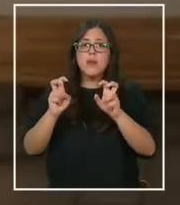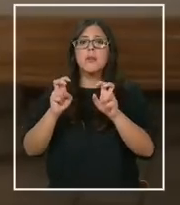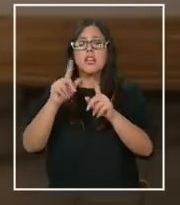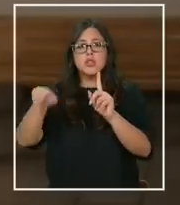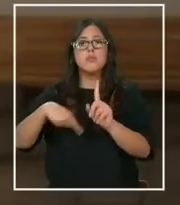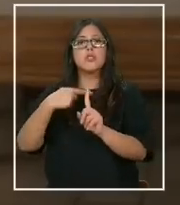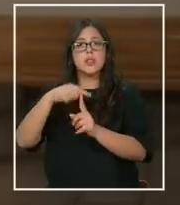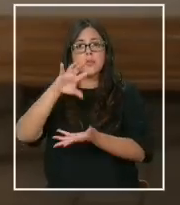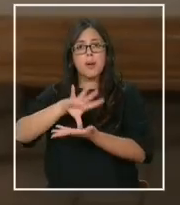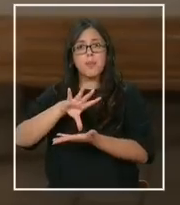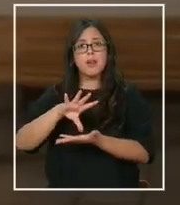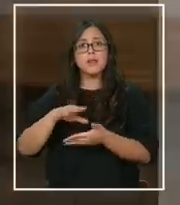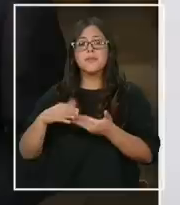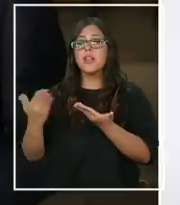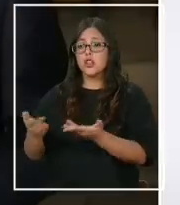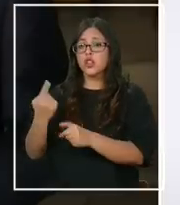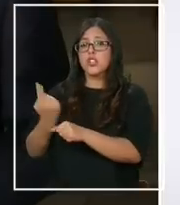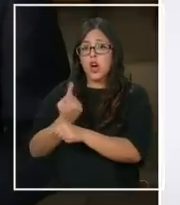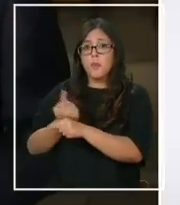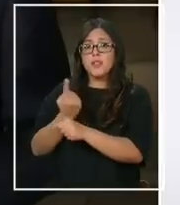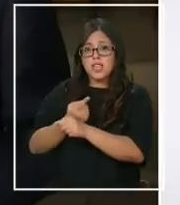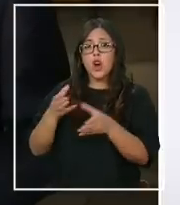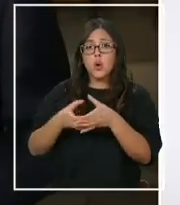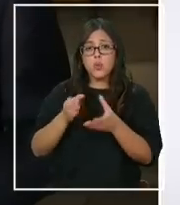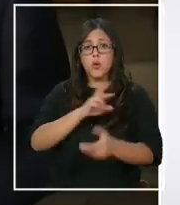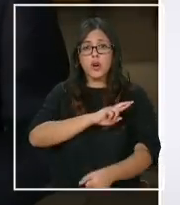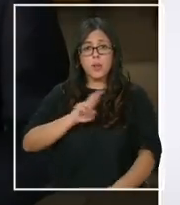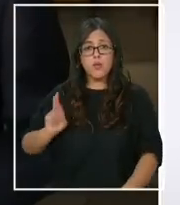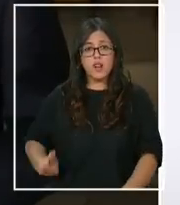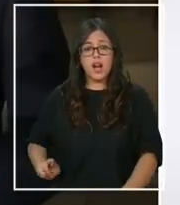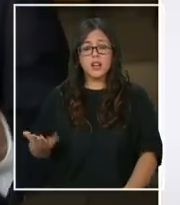que son positivas para el país. Por lo tanto, ¿ha conversado con republicanos?